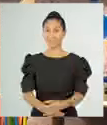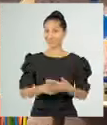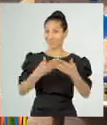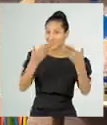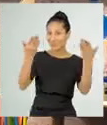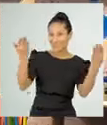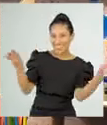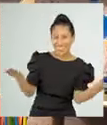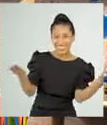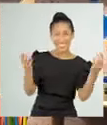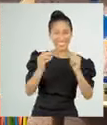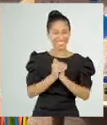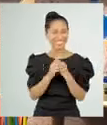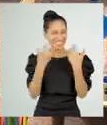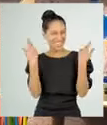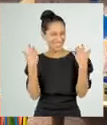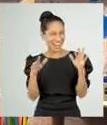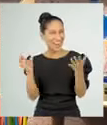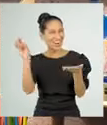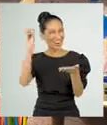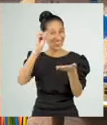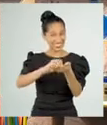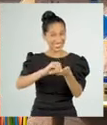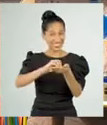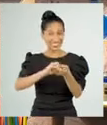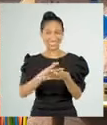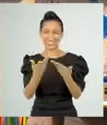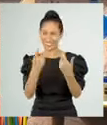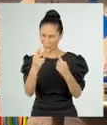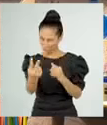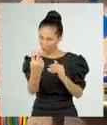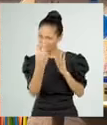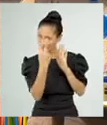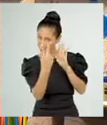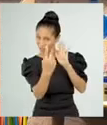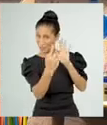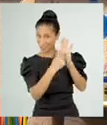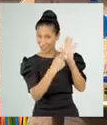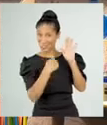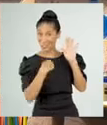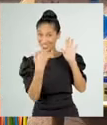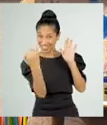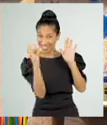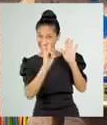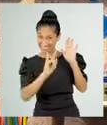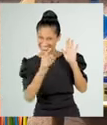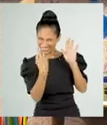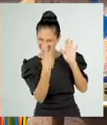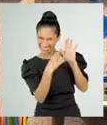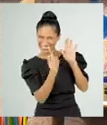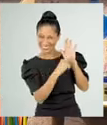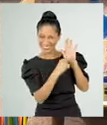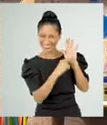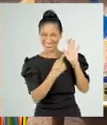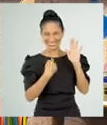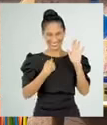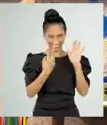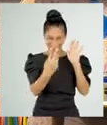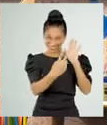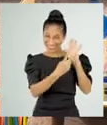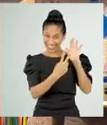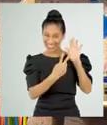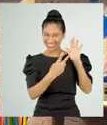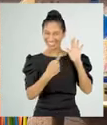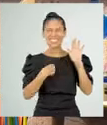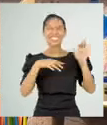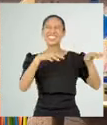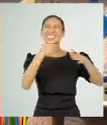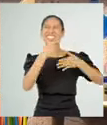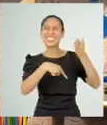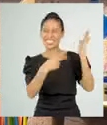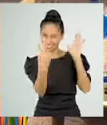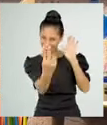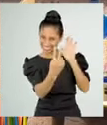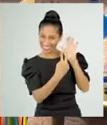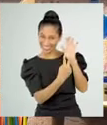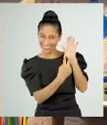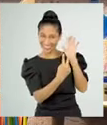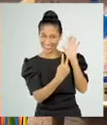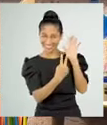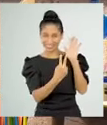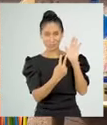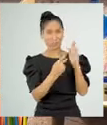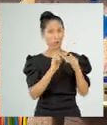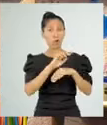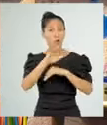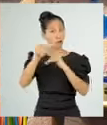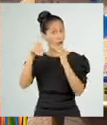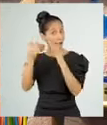Chicas y chicos, ya estamos de vuelta y miren las figuras de origami que pude hacer durante la pausa. Todas las figuras las hice